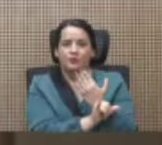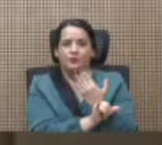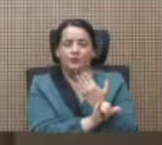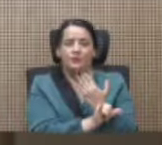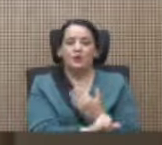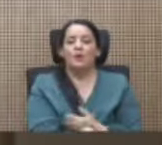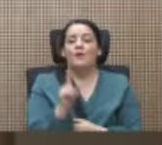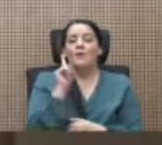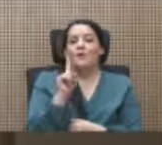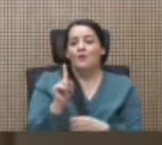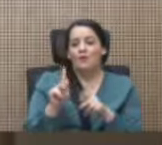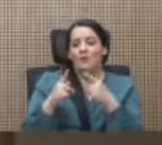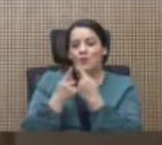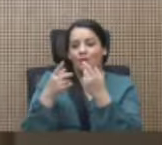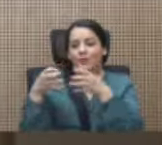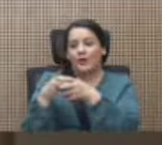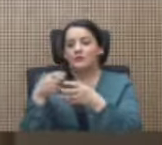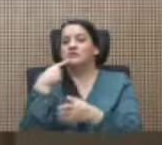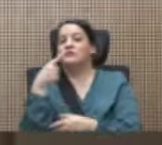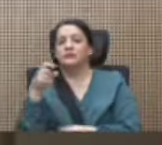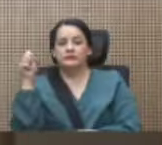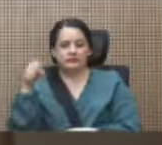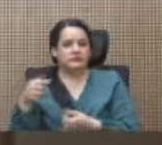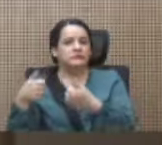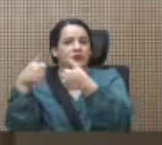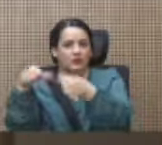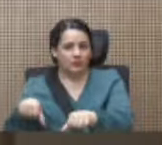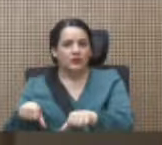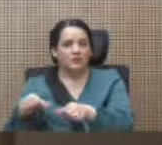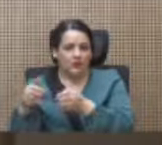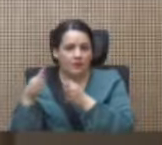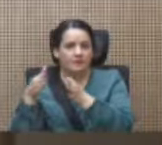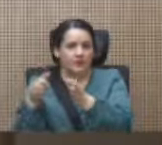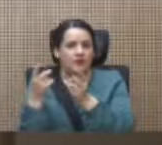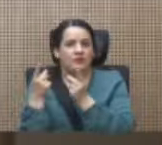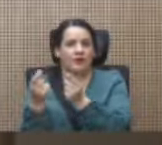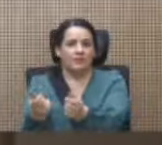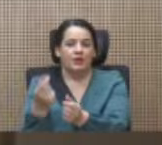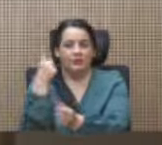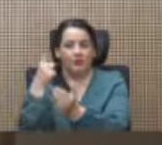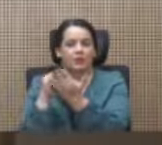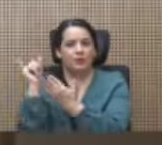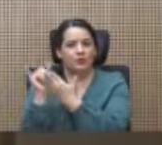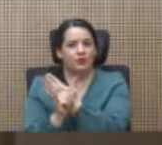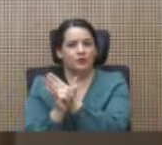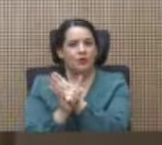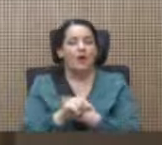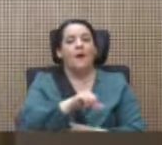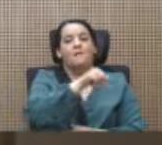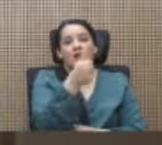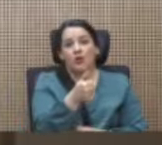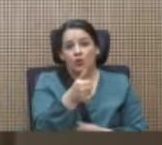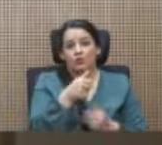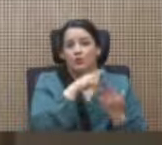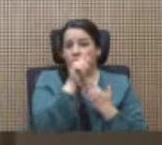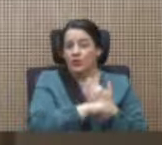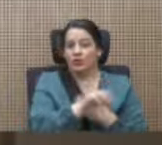una fracción dijo estoy de acuerdo con la vía rápida para un proyecto, pero para el otro no,